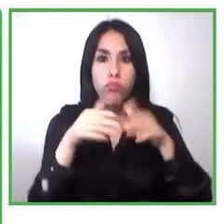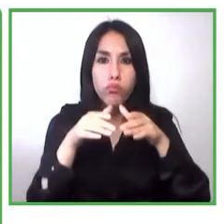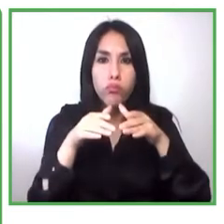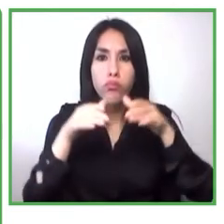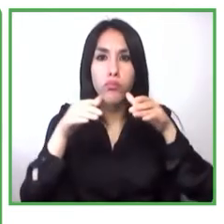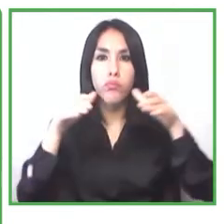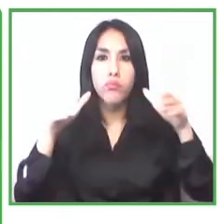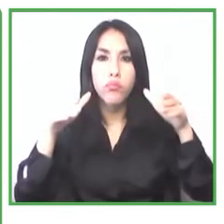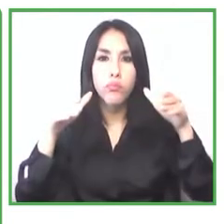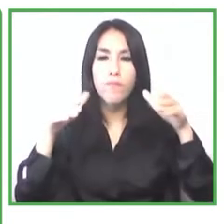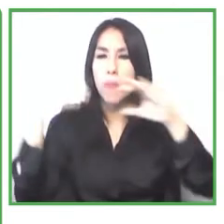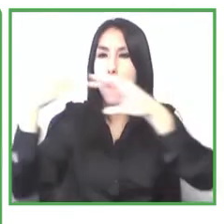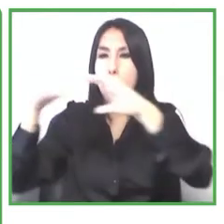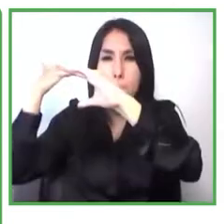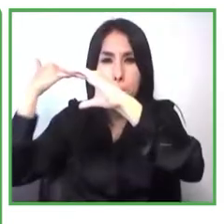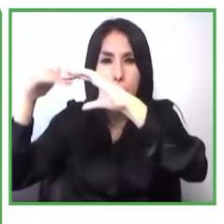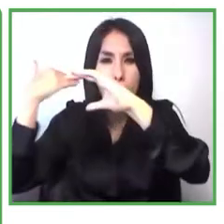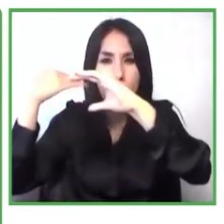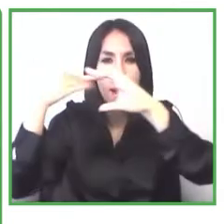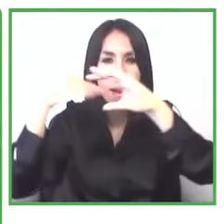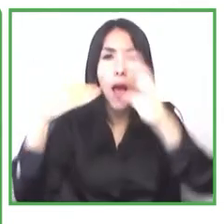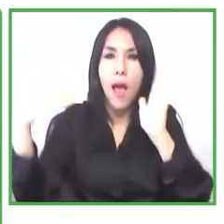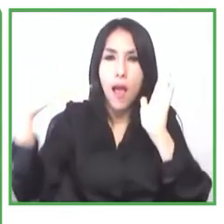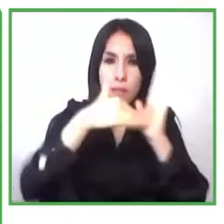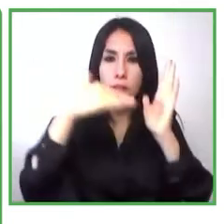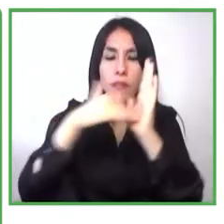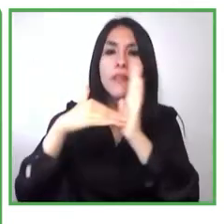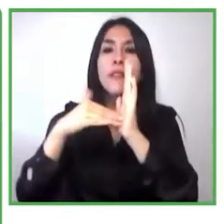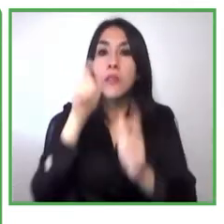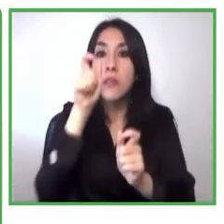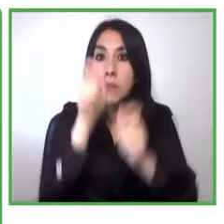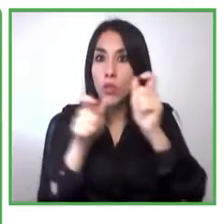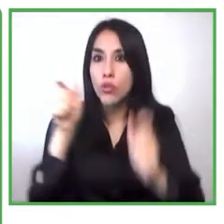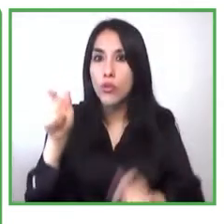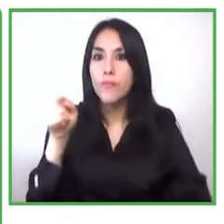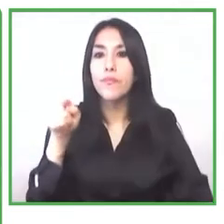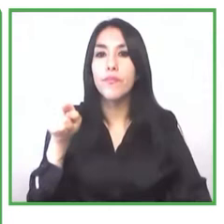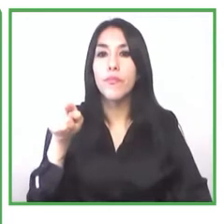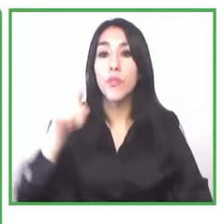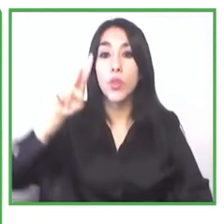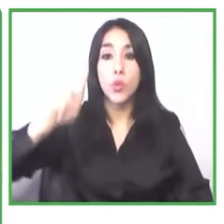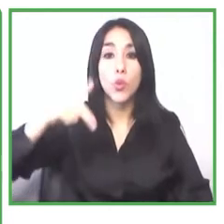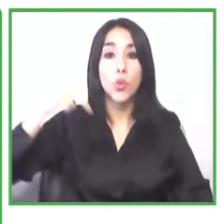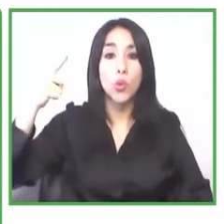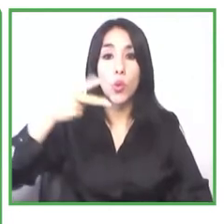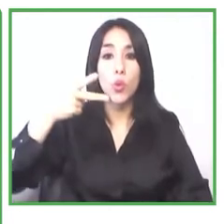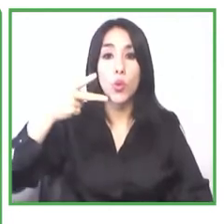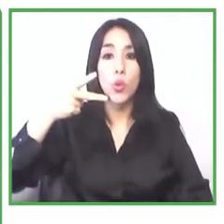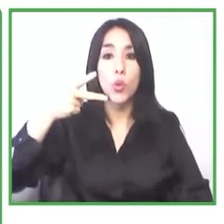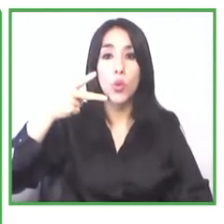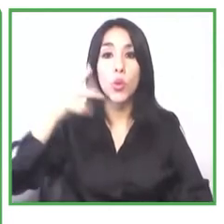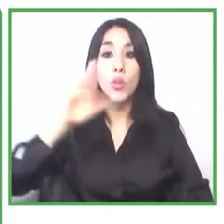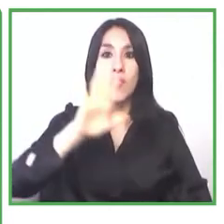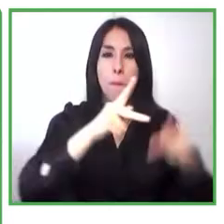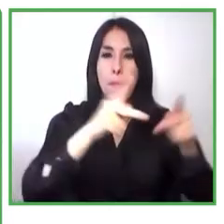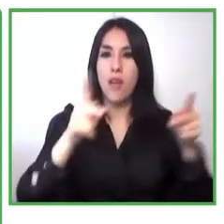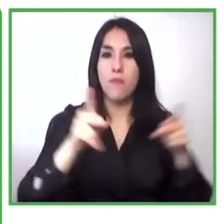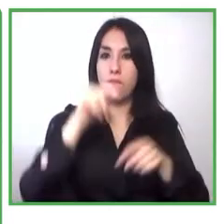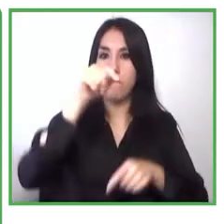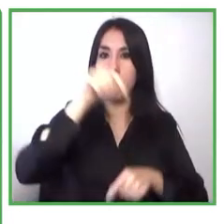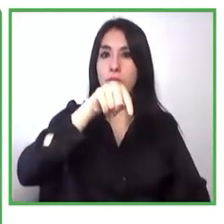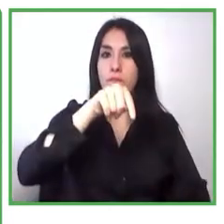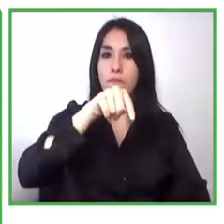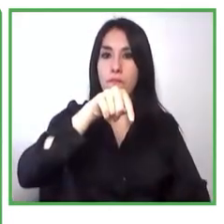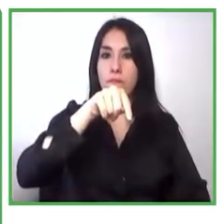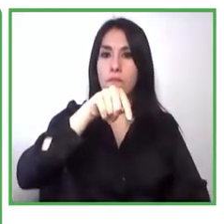de formación. El segundo componente de este modelo de inclusión económica para personas con discapacidad es lo que nos reúne el día de hoy y fue